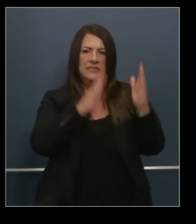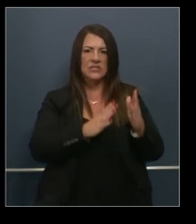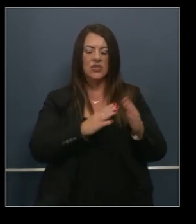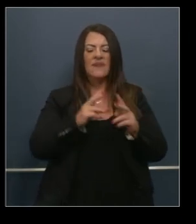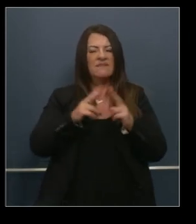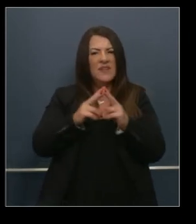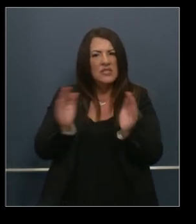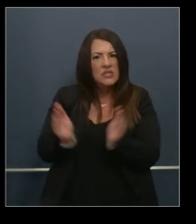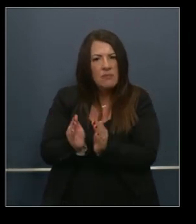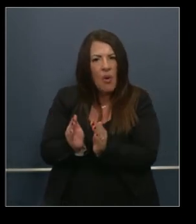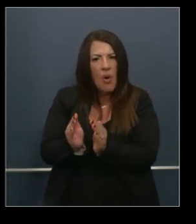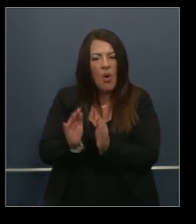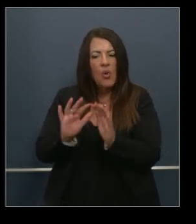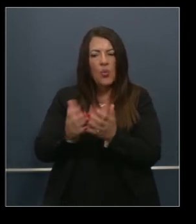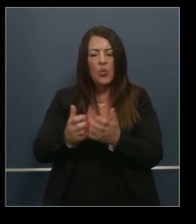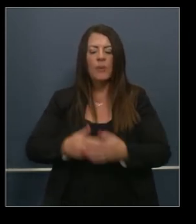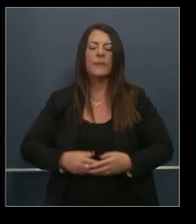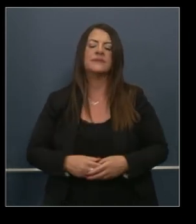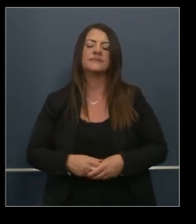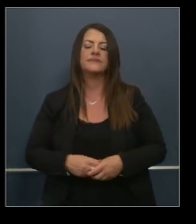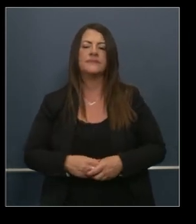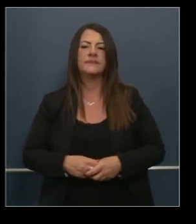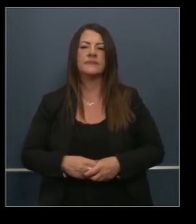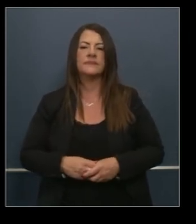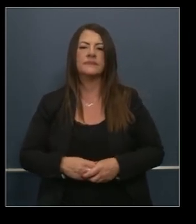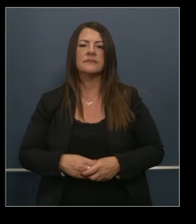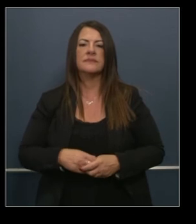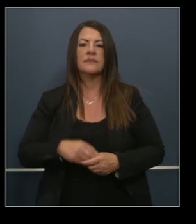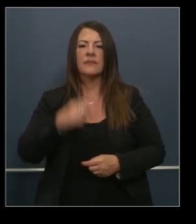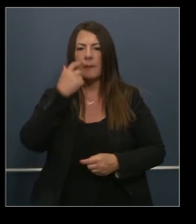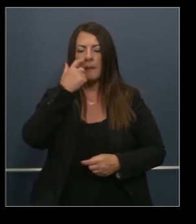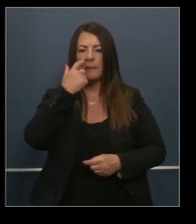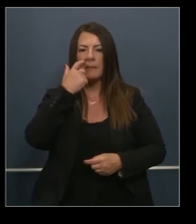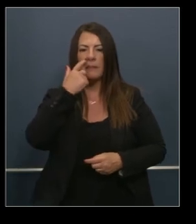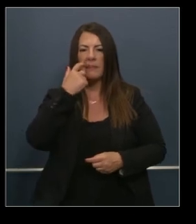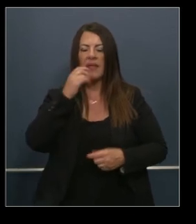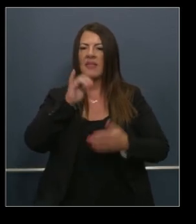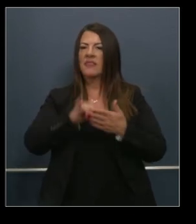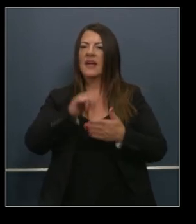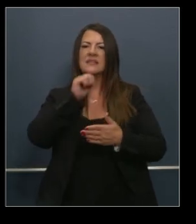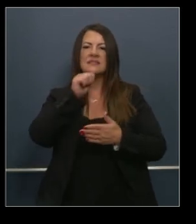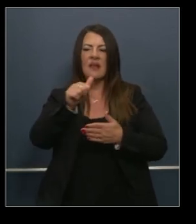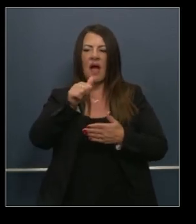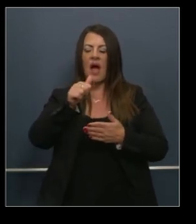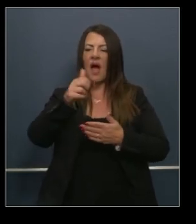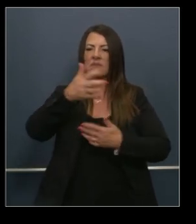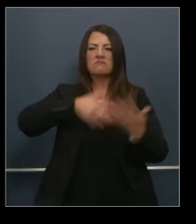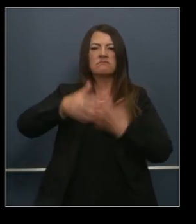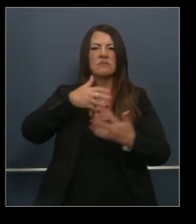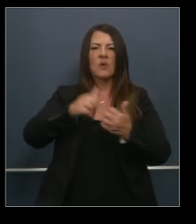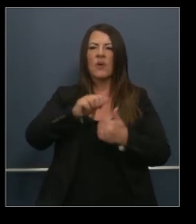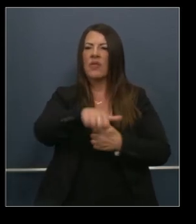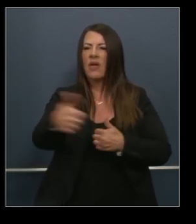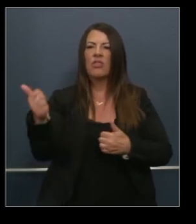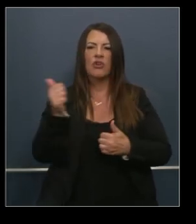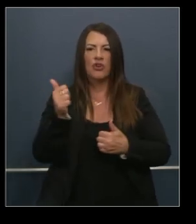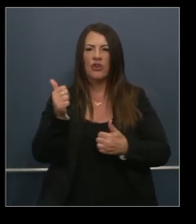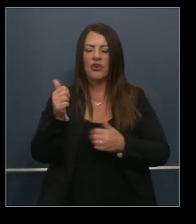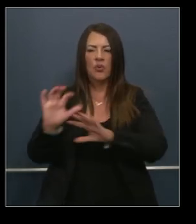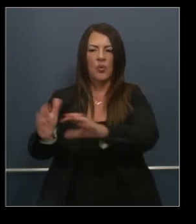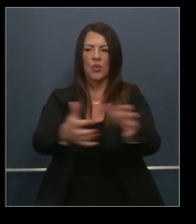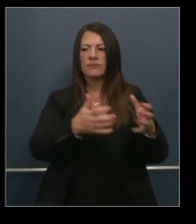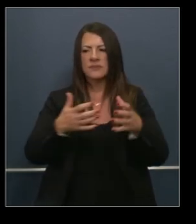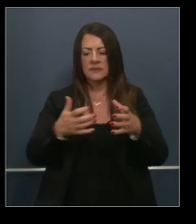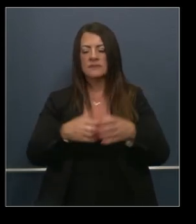condados pueden ser grupos muy pequeños y que en agrupación pequeña que no se reúnen con otros